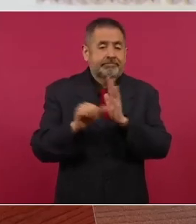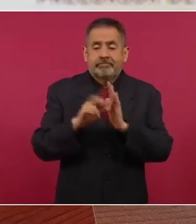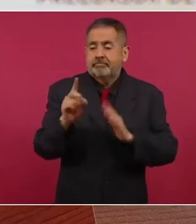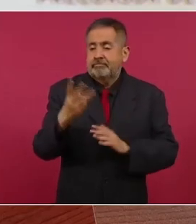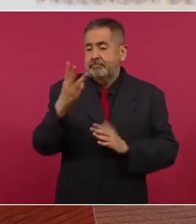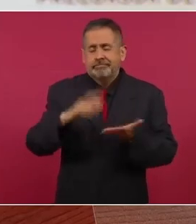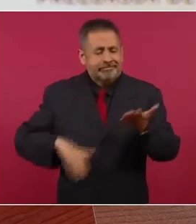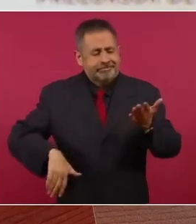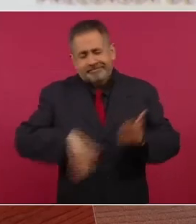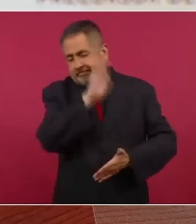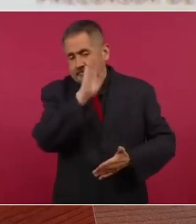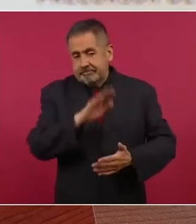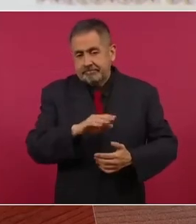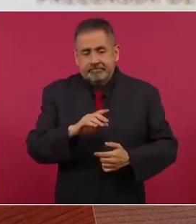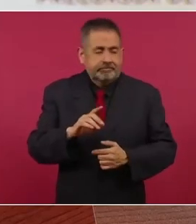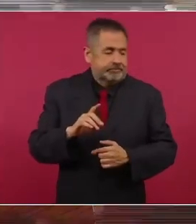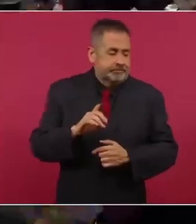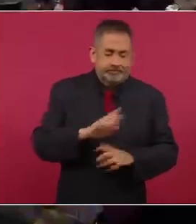No,